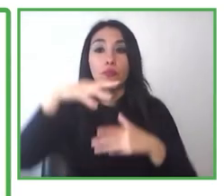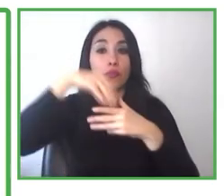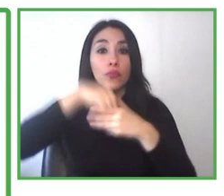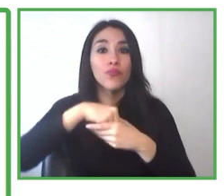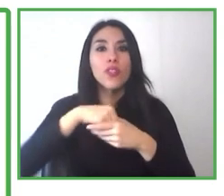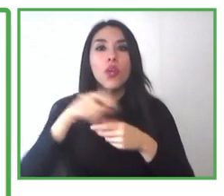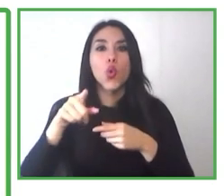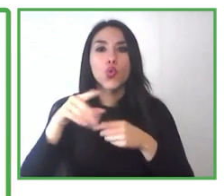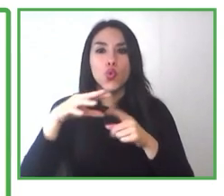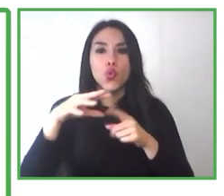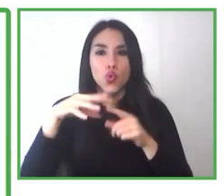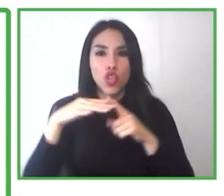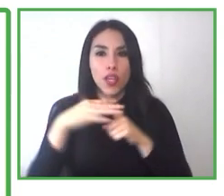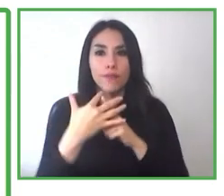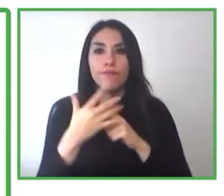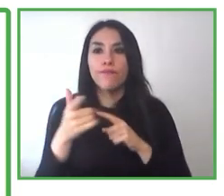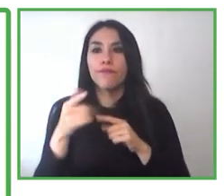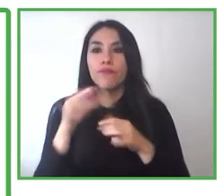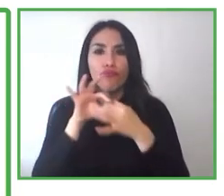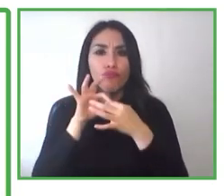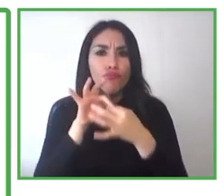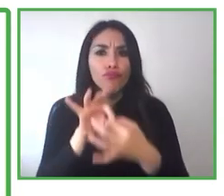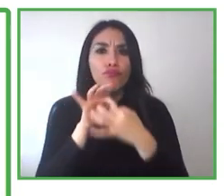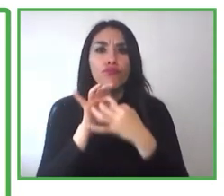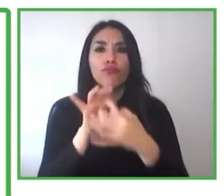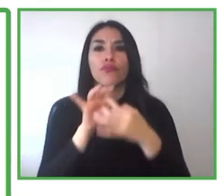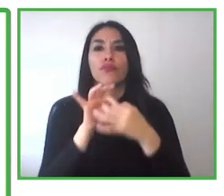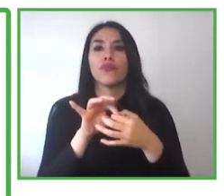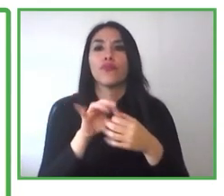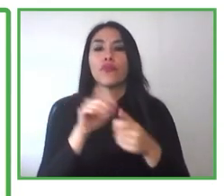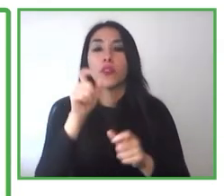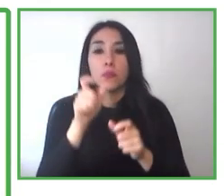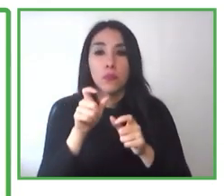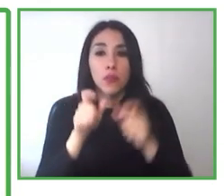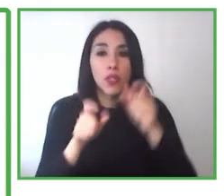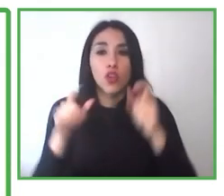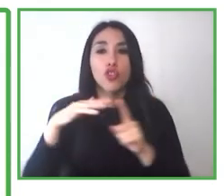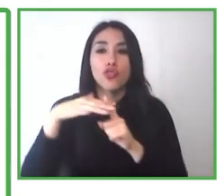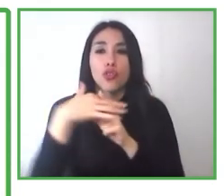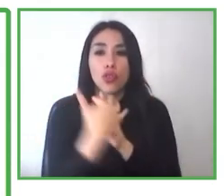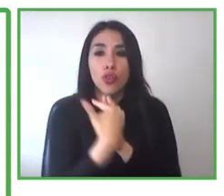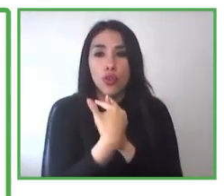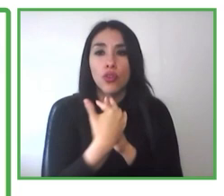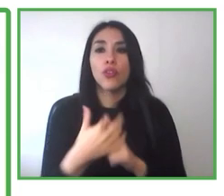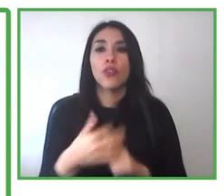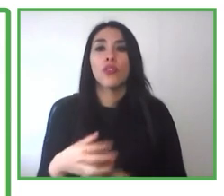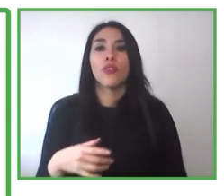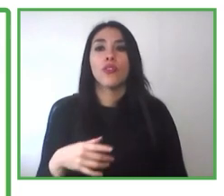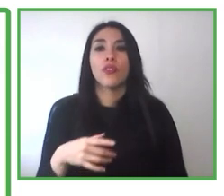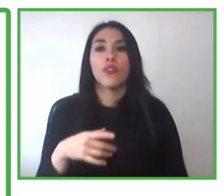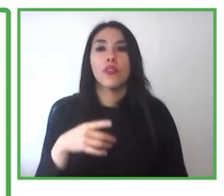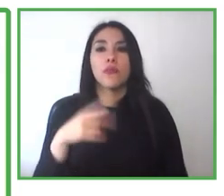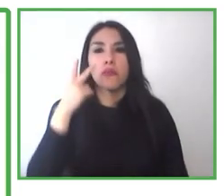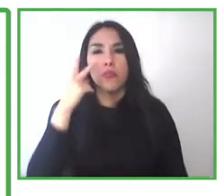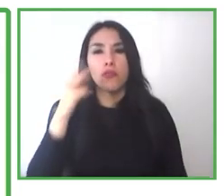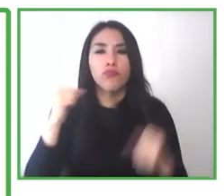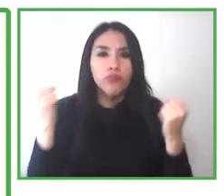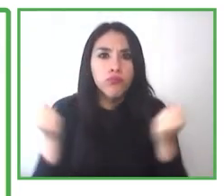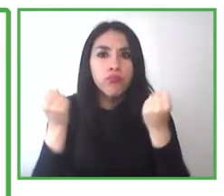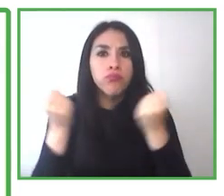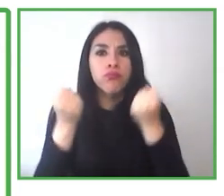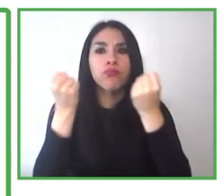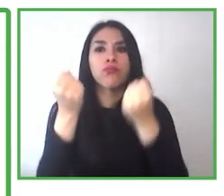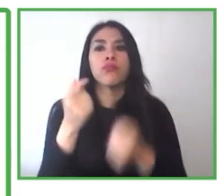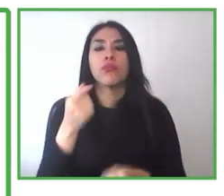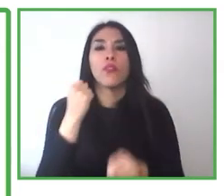liderando equipos y gestionando e implementando planes en temática de empleo, inclusión laboral, gestión del talento y diversidad